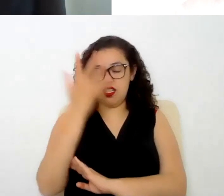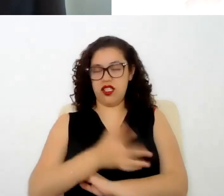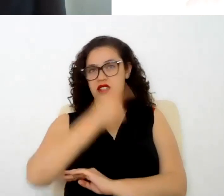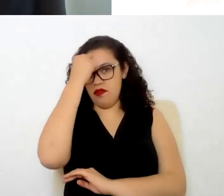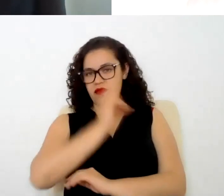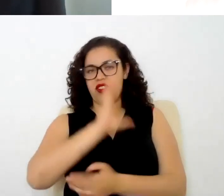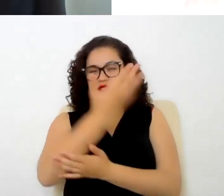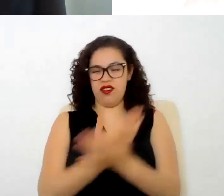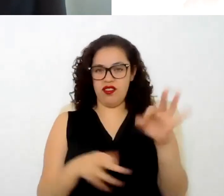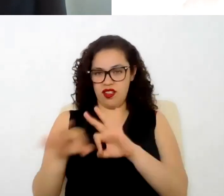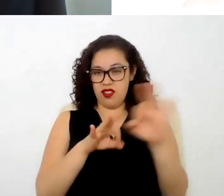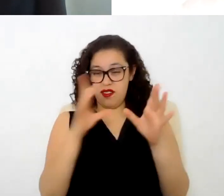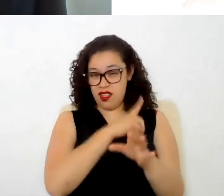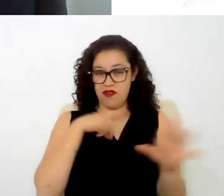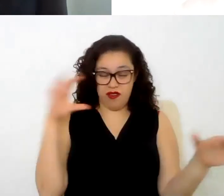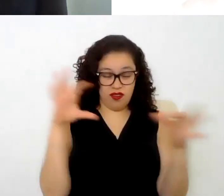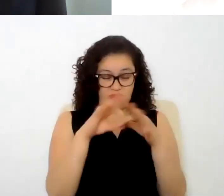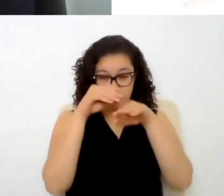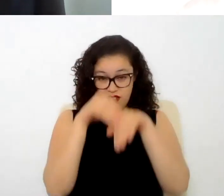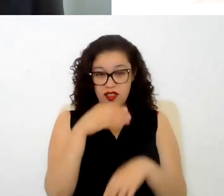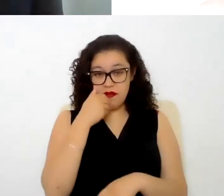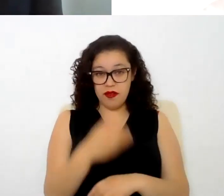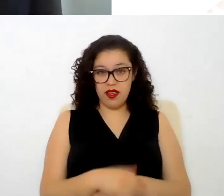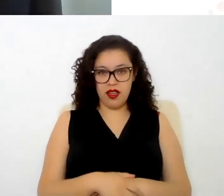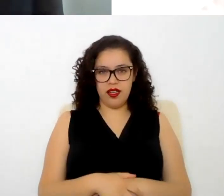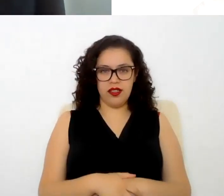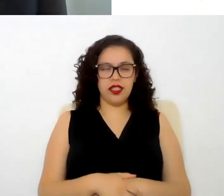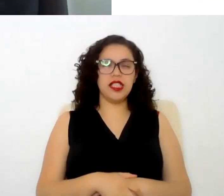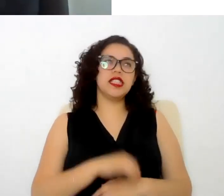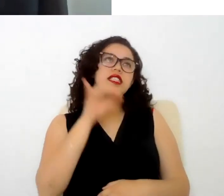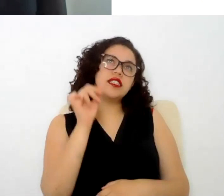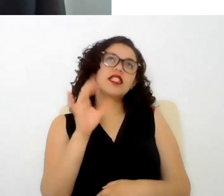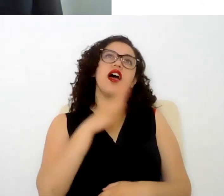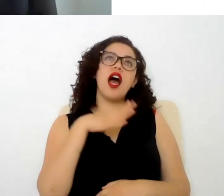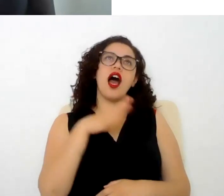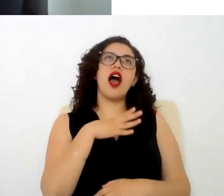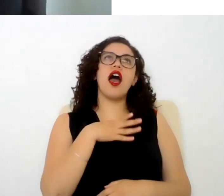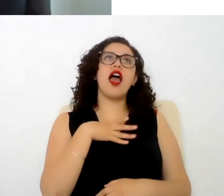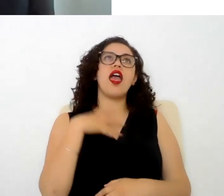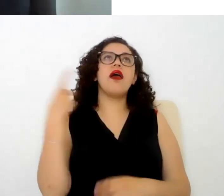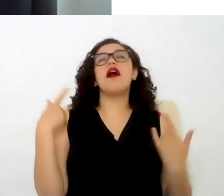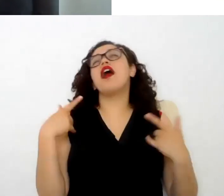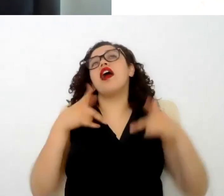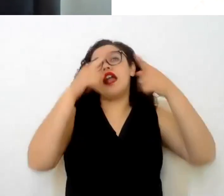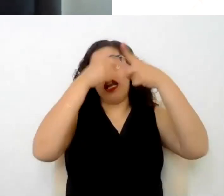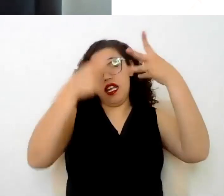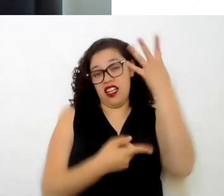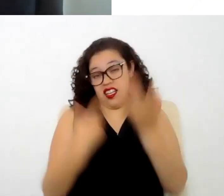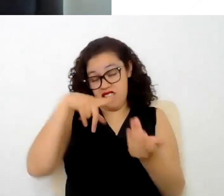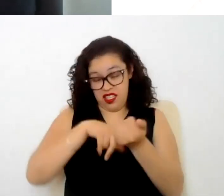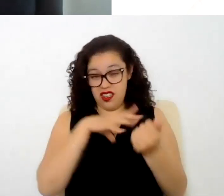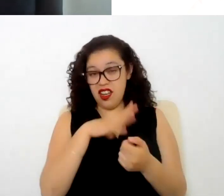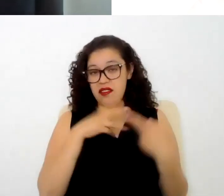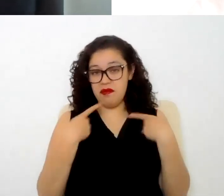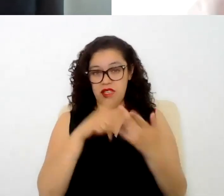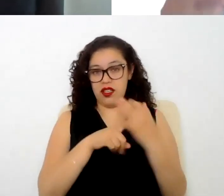laboral? Sí pues o sea si tienes trabajadores que caigan en este tipo de supuestos por supuesto que sí siempre